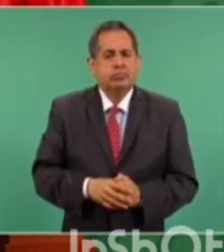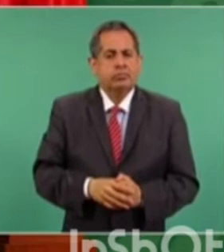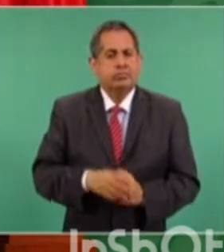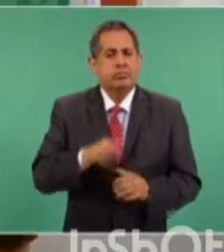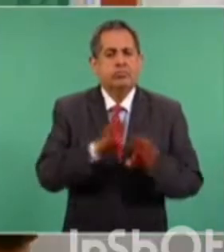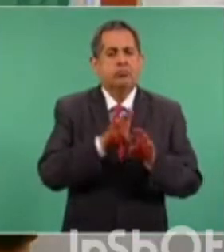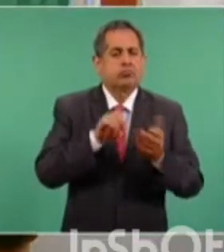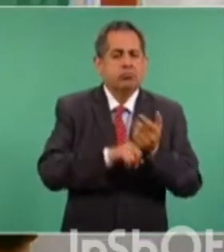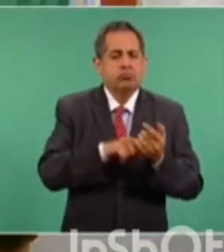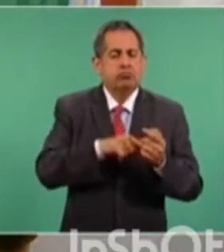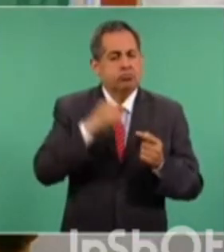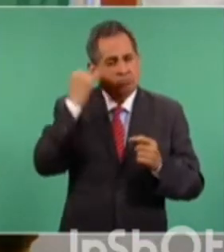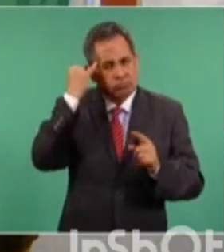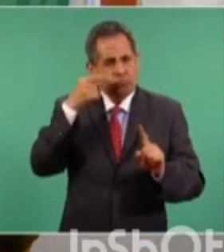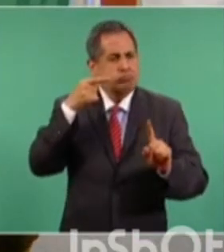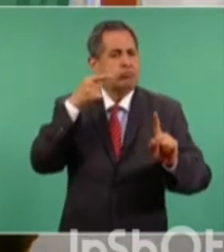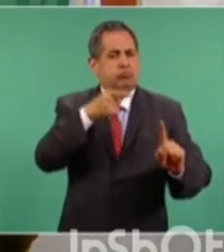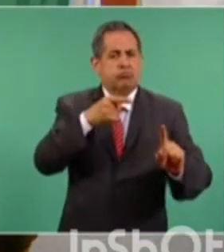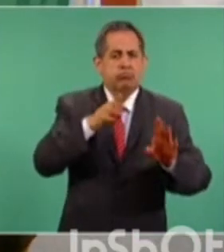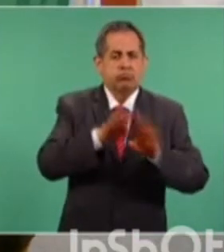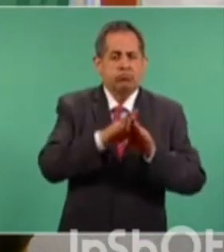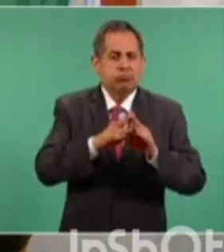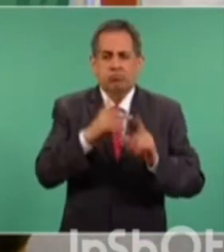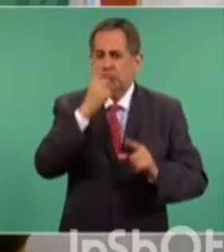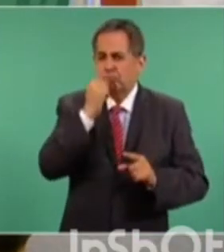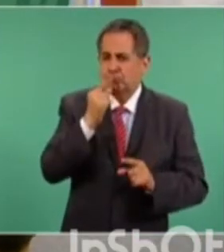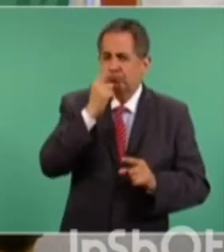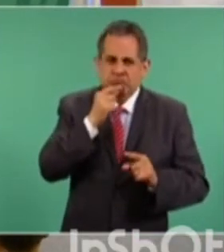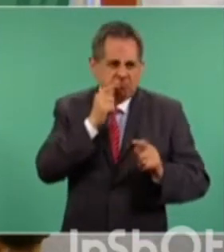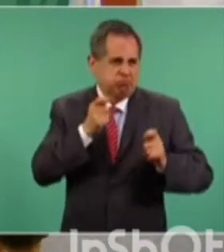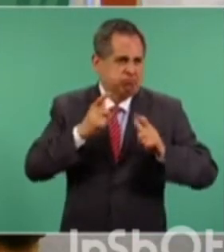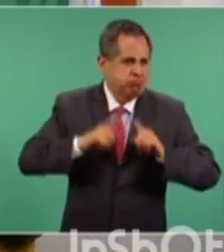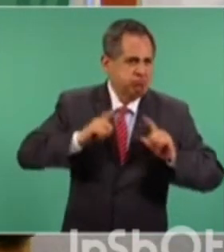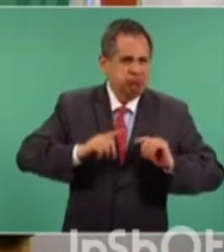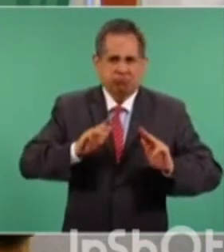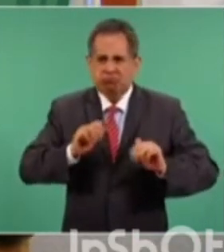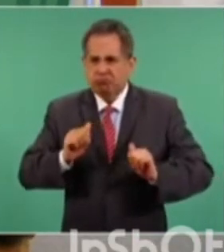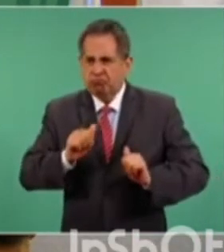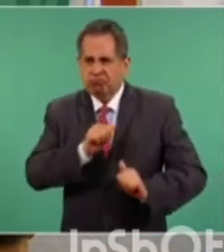dar prioridad a la cooperación policiaca y militar.